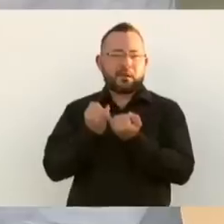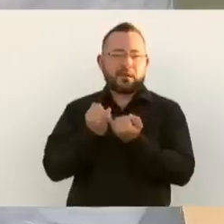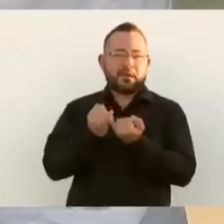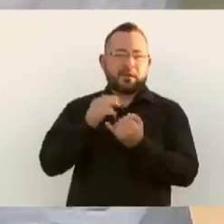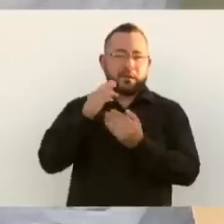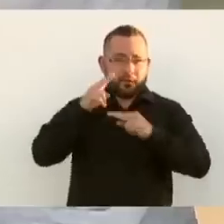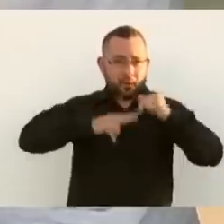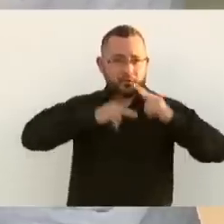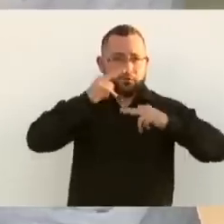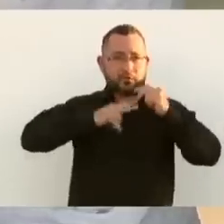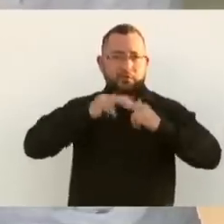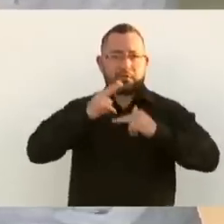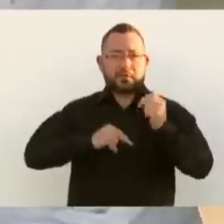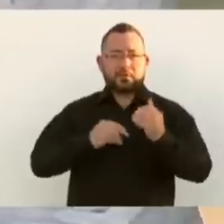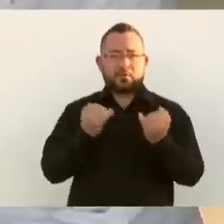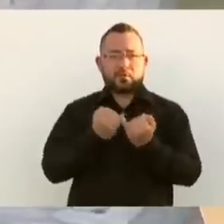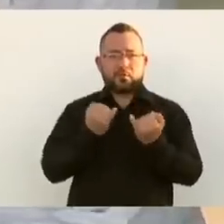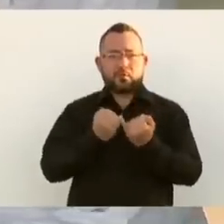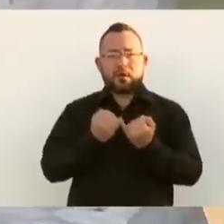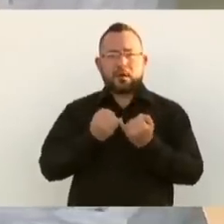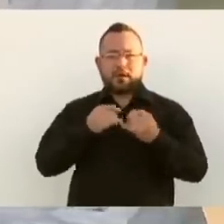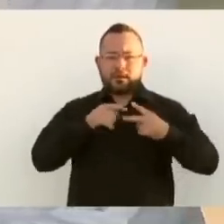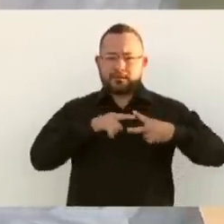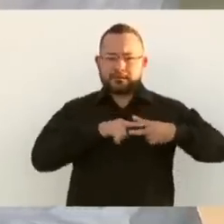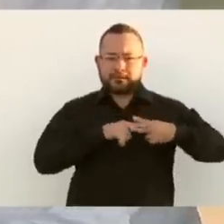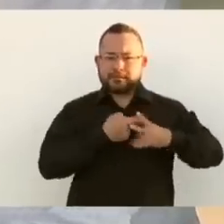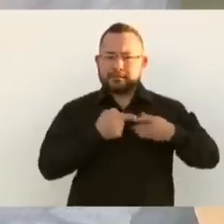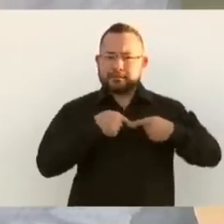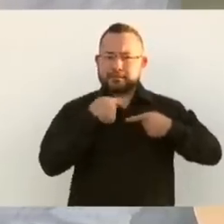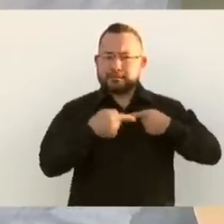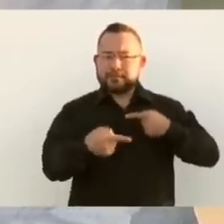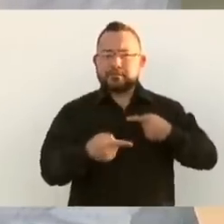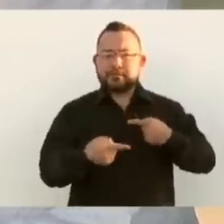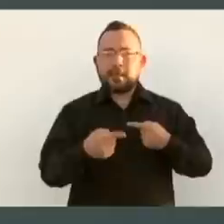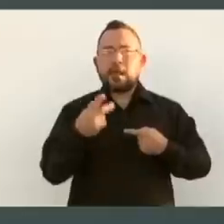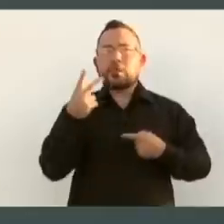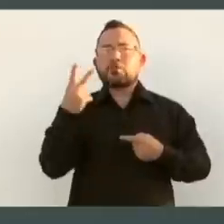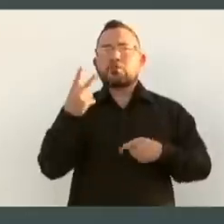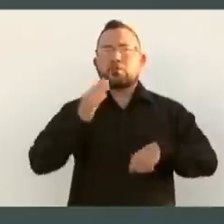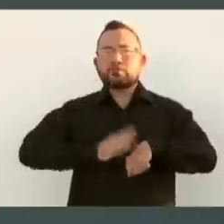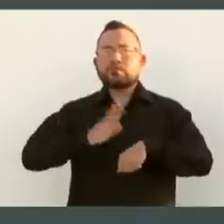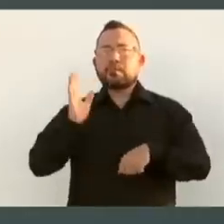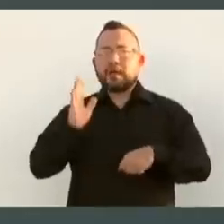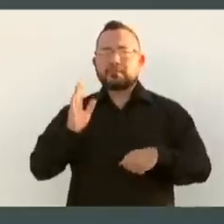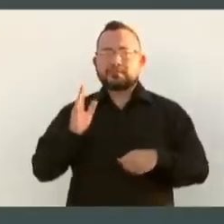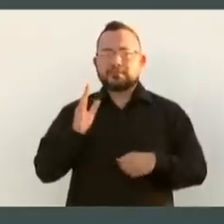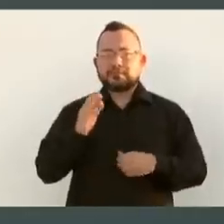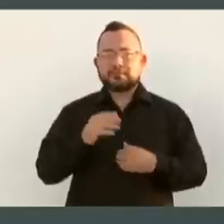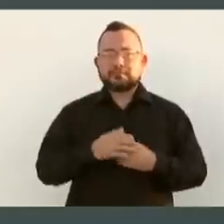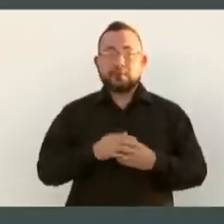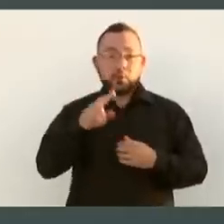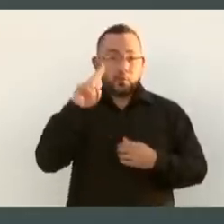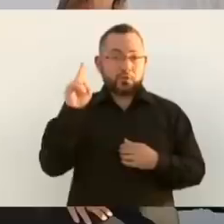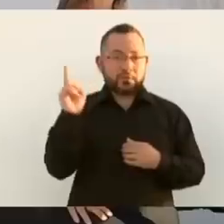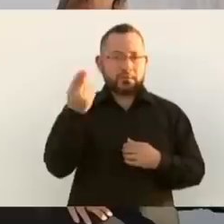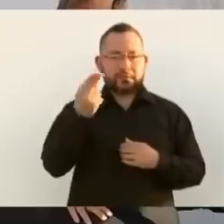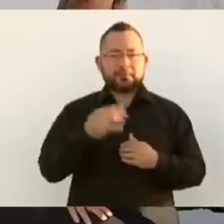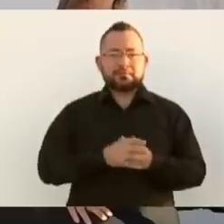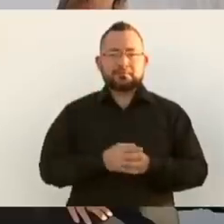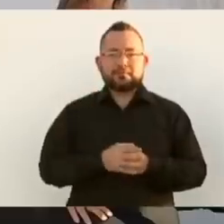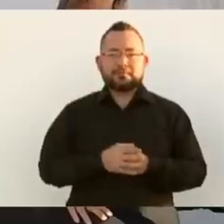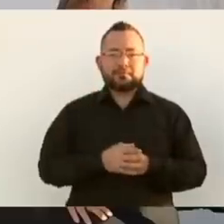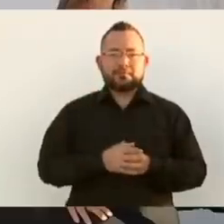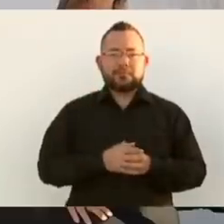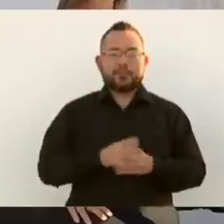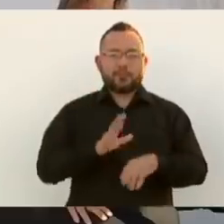están ya por funcionar dos más. En total son tres universidades públicas